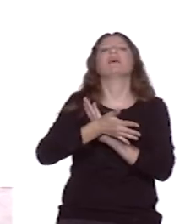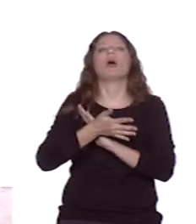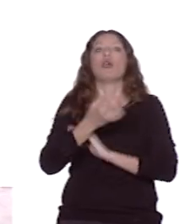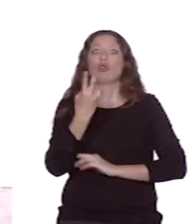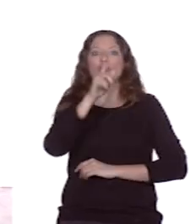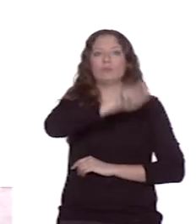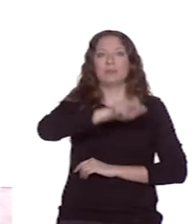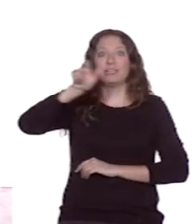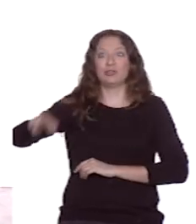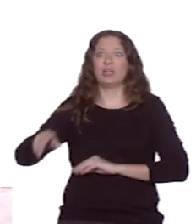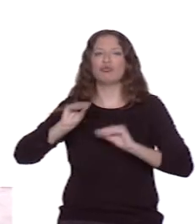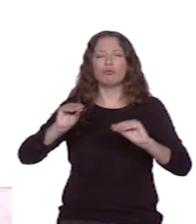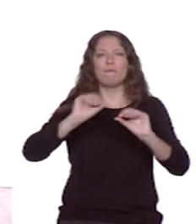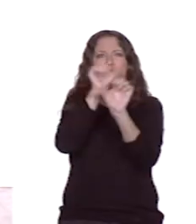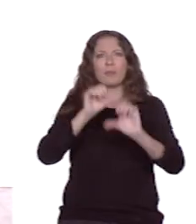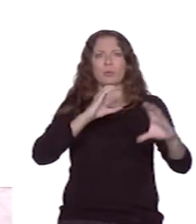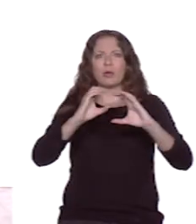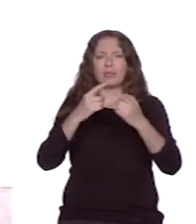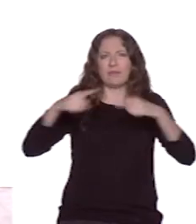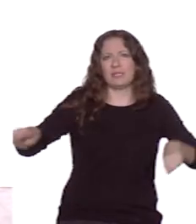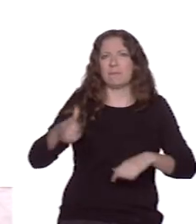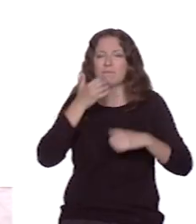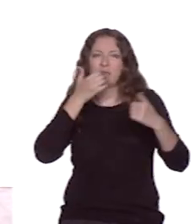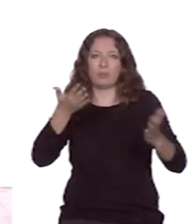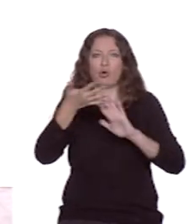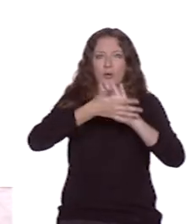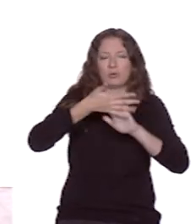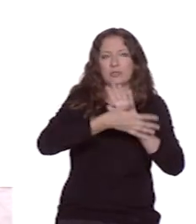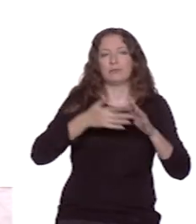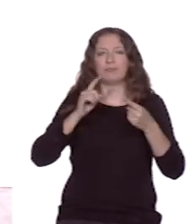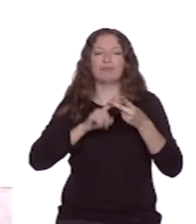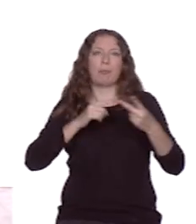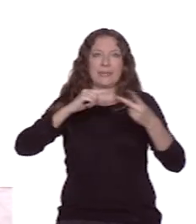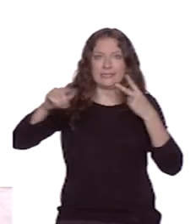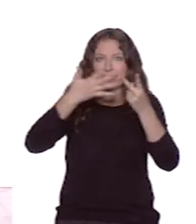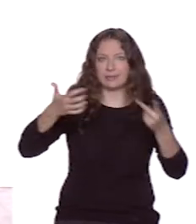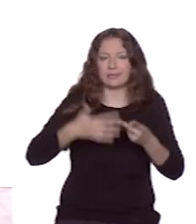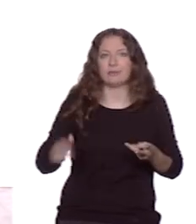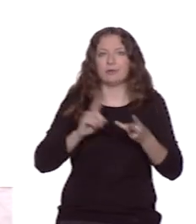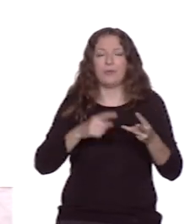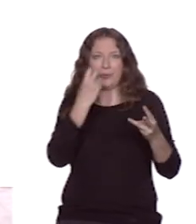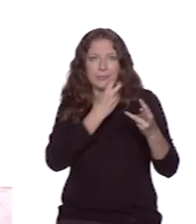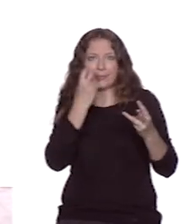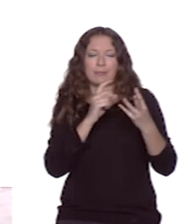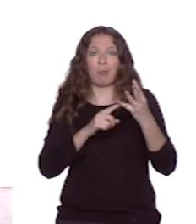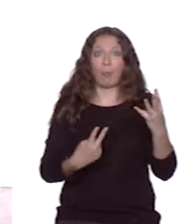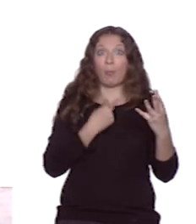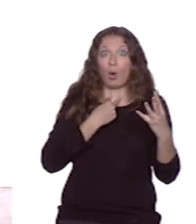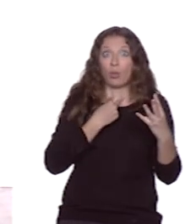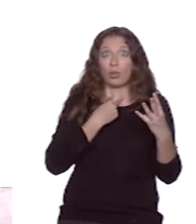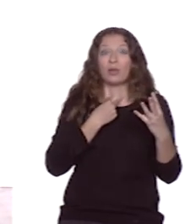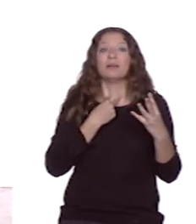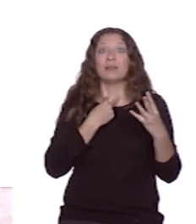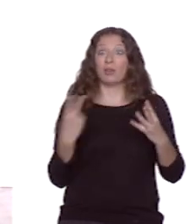formas de comunicación, por ejemplo, la lengua de signos, mensajes de texto, lectura labial, voz, puedan comunicarse